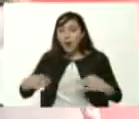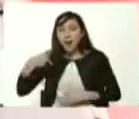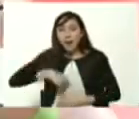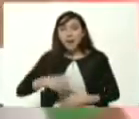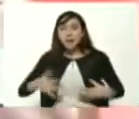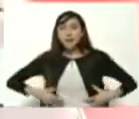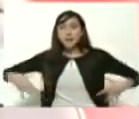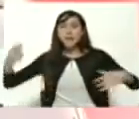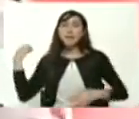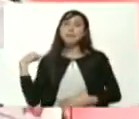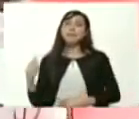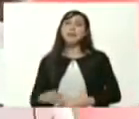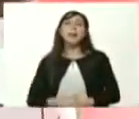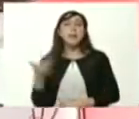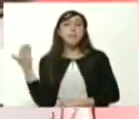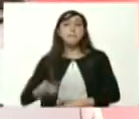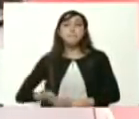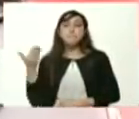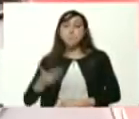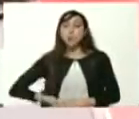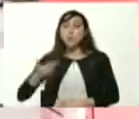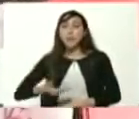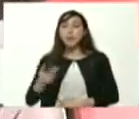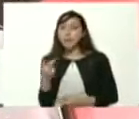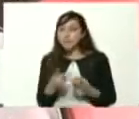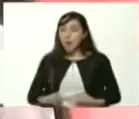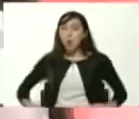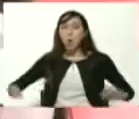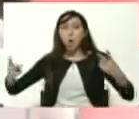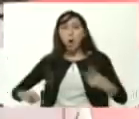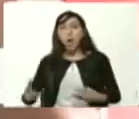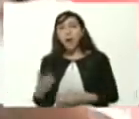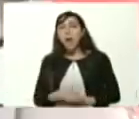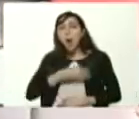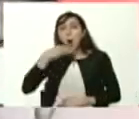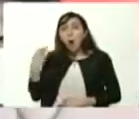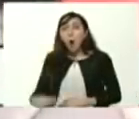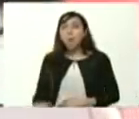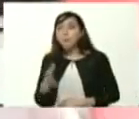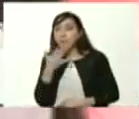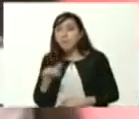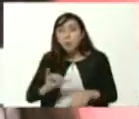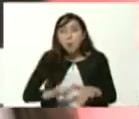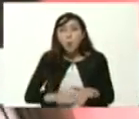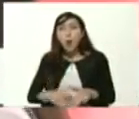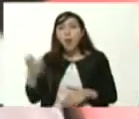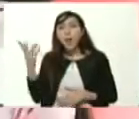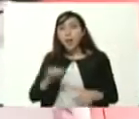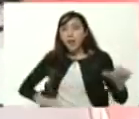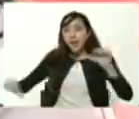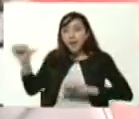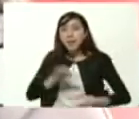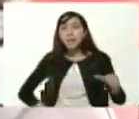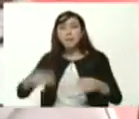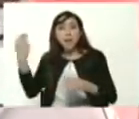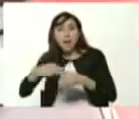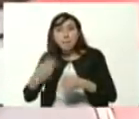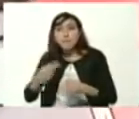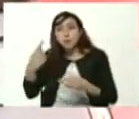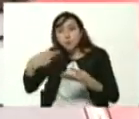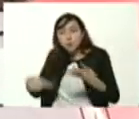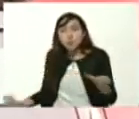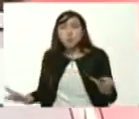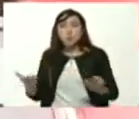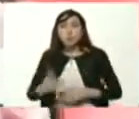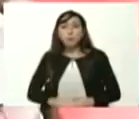tiene es necesario resaltar la importancia de ahora que los jóvenes tienen en estudiar ingeniería química ingeniería petroquímica ingeniería en petróleo